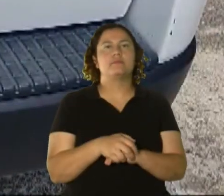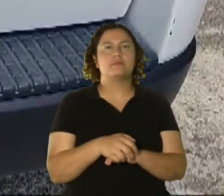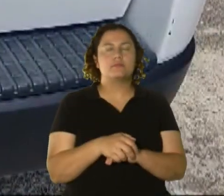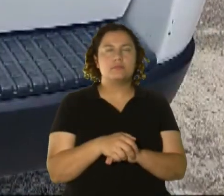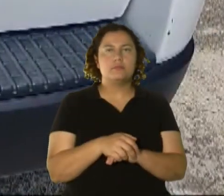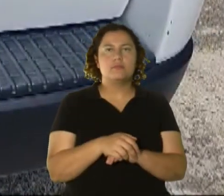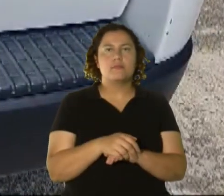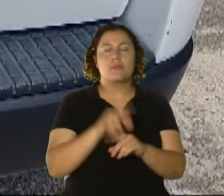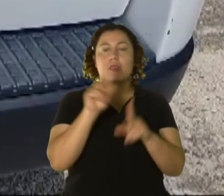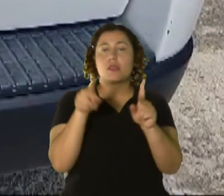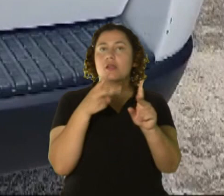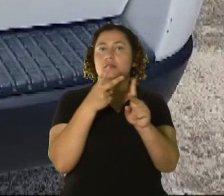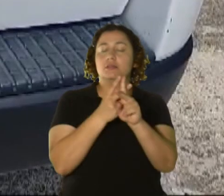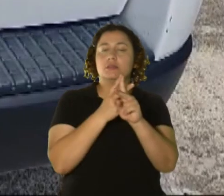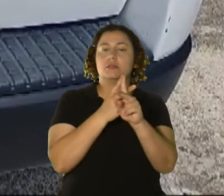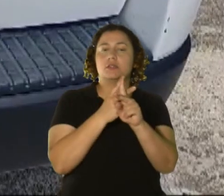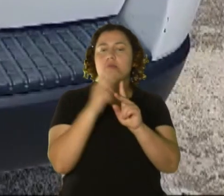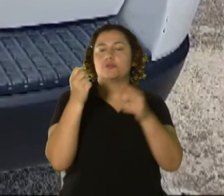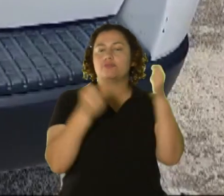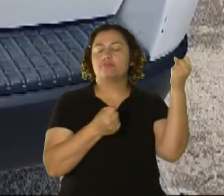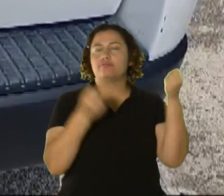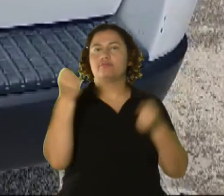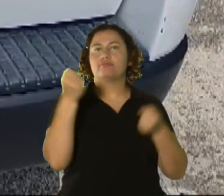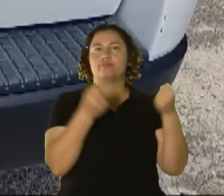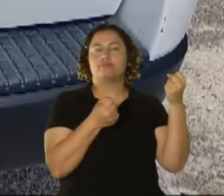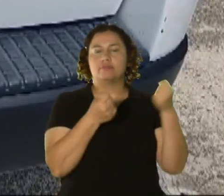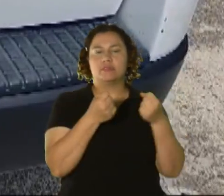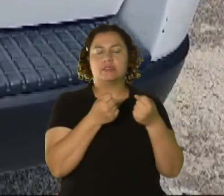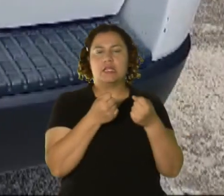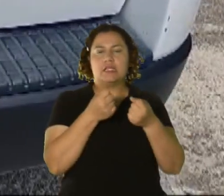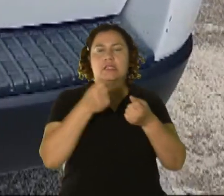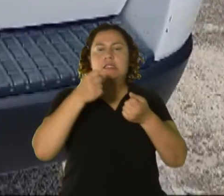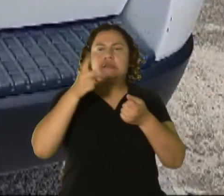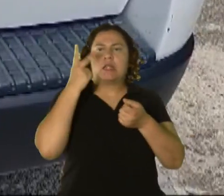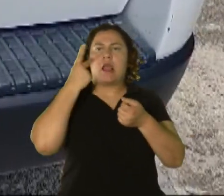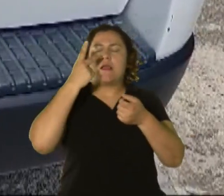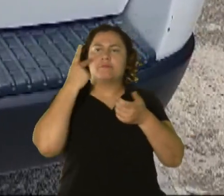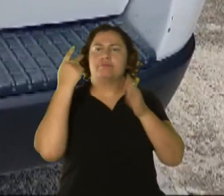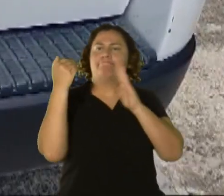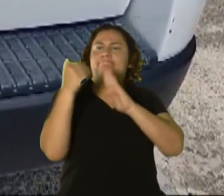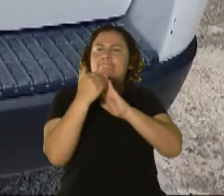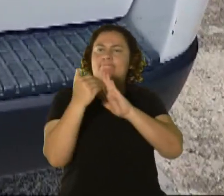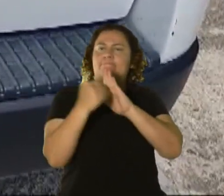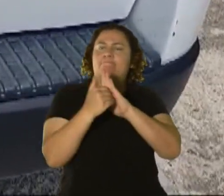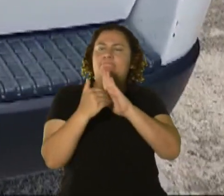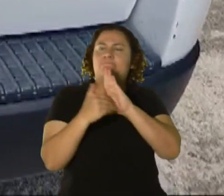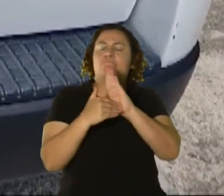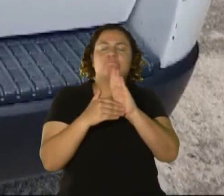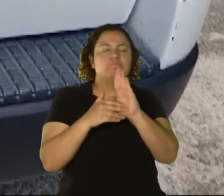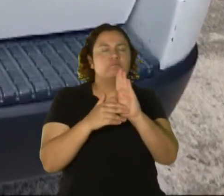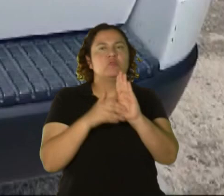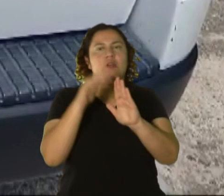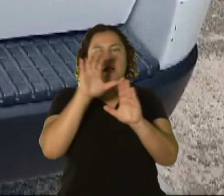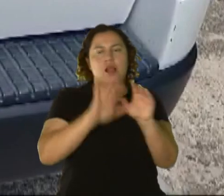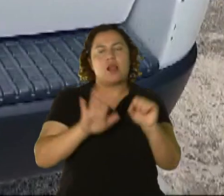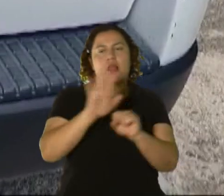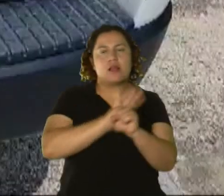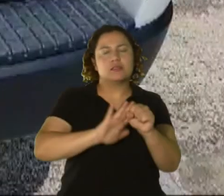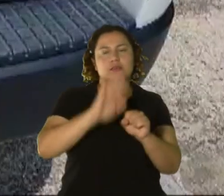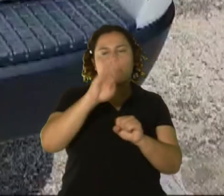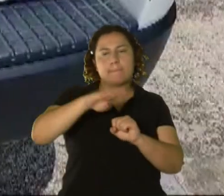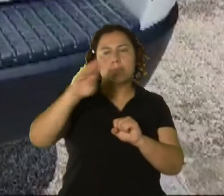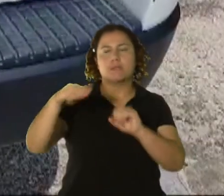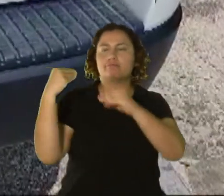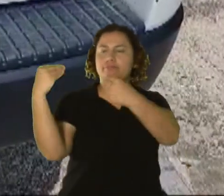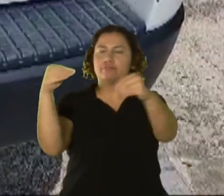ese tipo de vehículos se han podido intervenir con varios en diferentes centros comerciales, en el área de Bayamón y en el